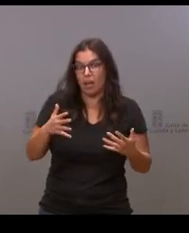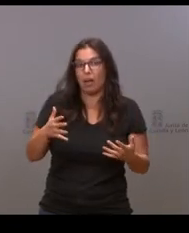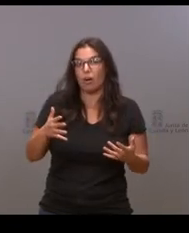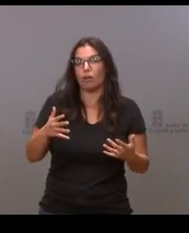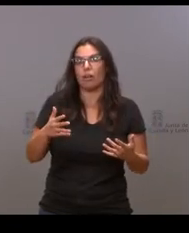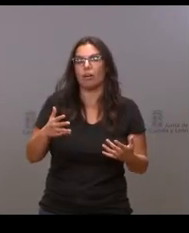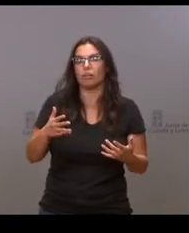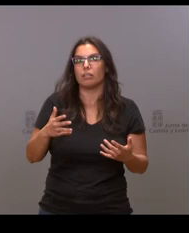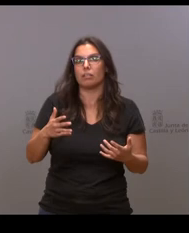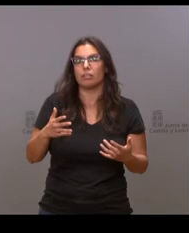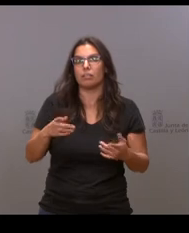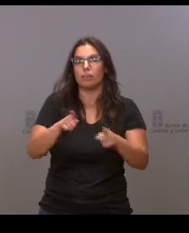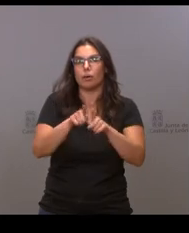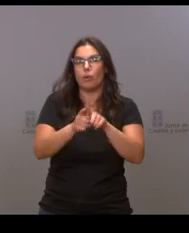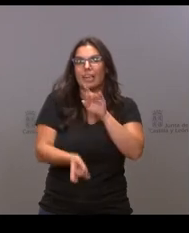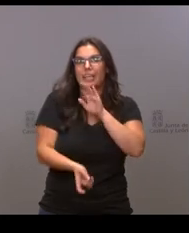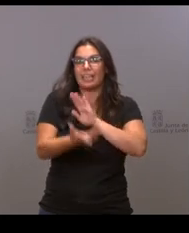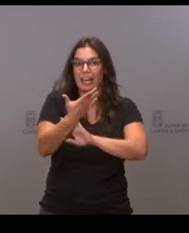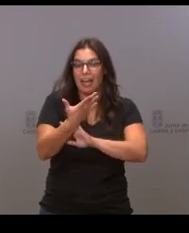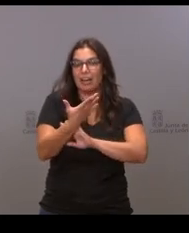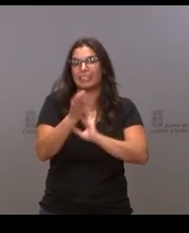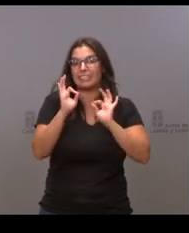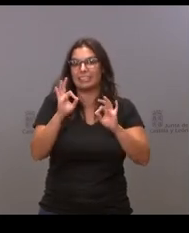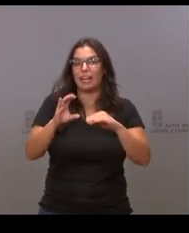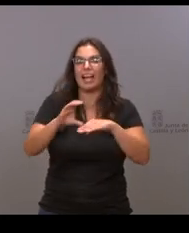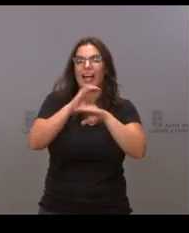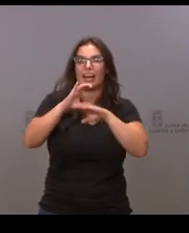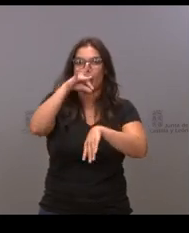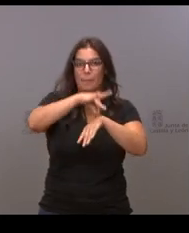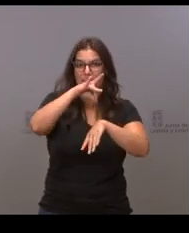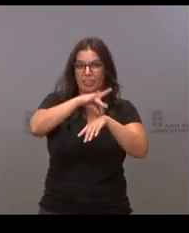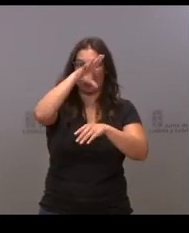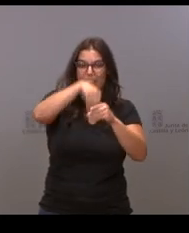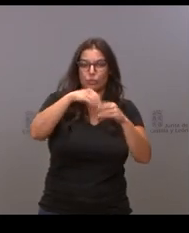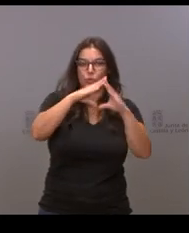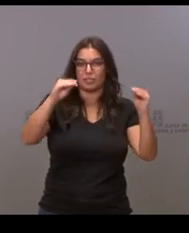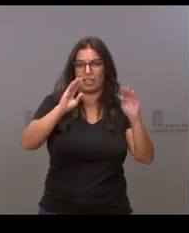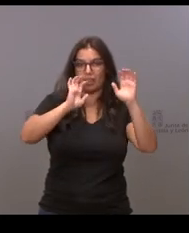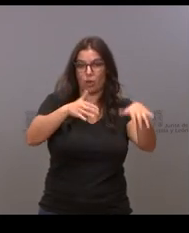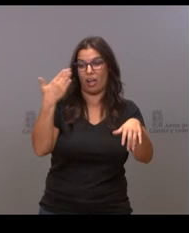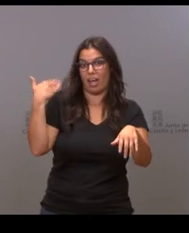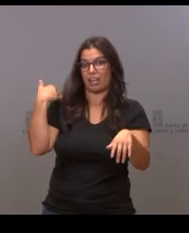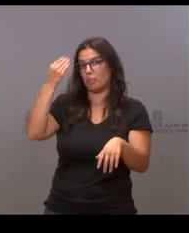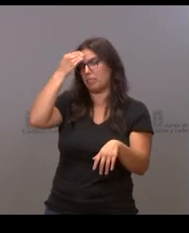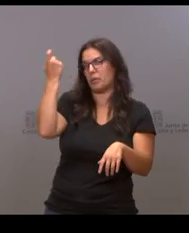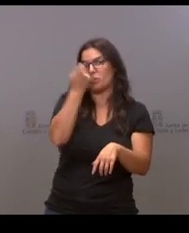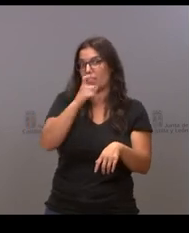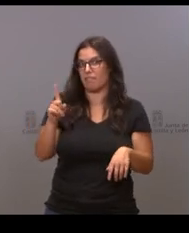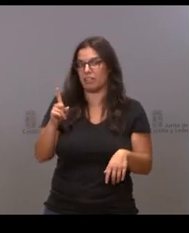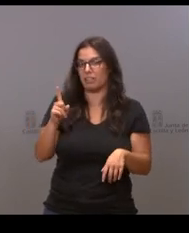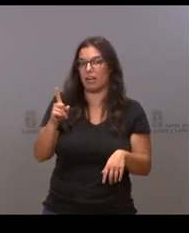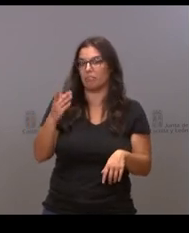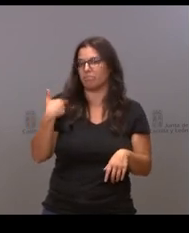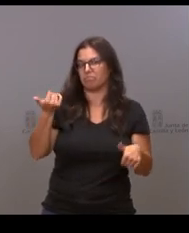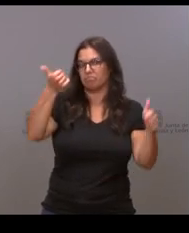una posible facultad de medicina en la Universidad de León que se barajó hace muchos años se pasó a descartar posteriormente y quizá podría